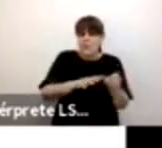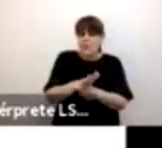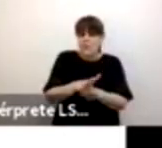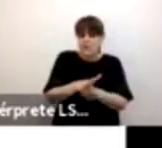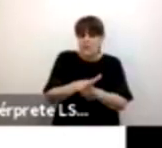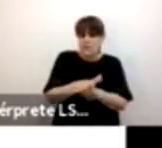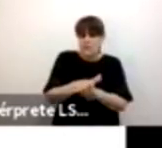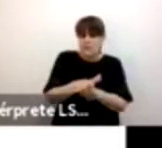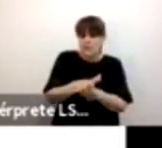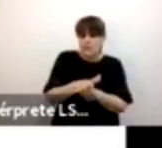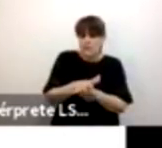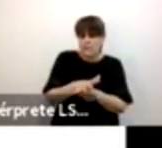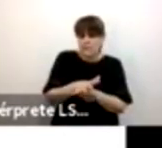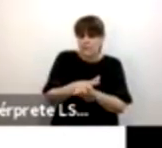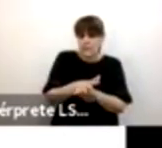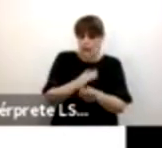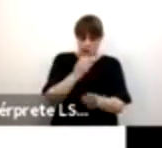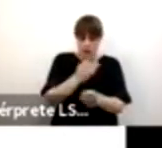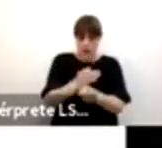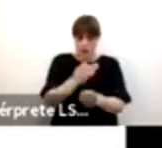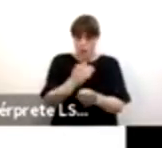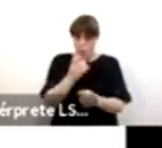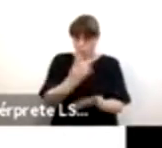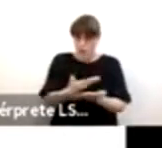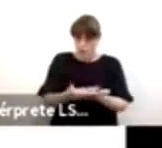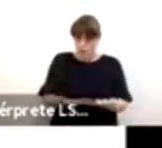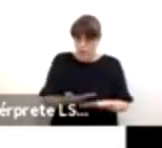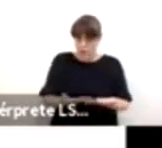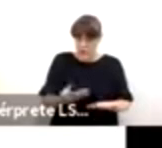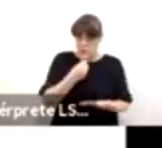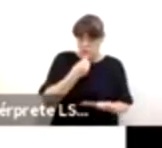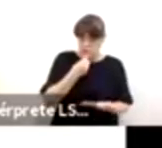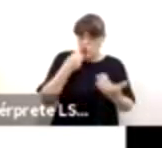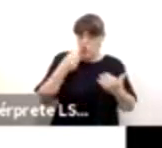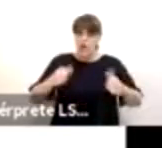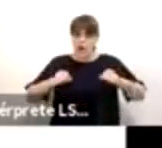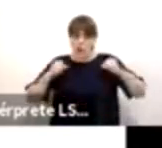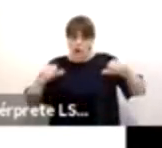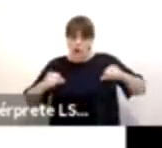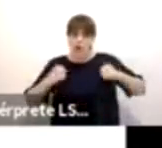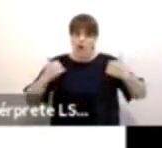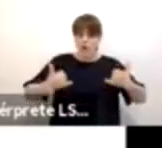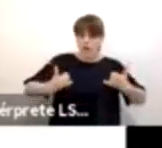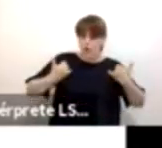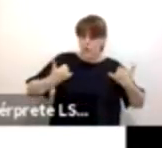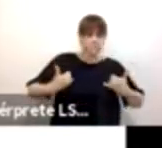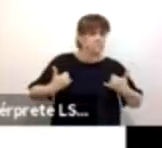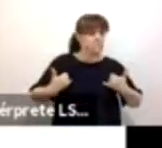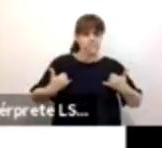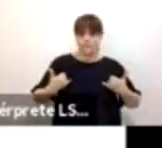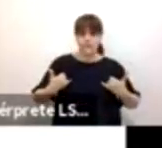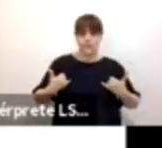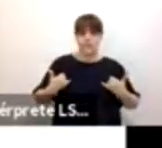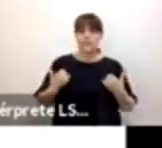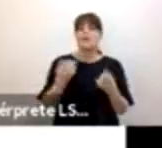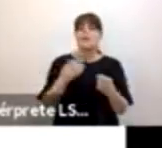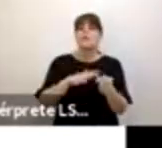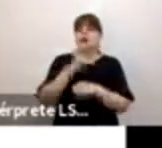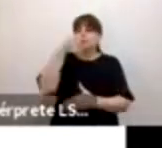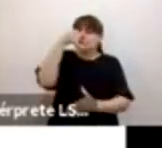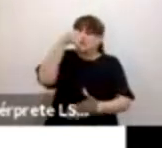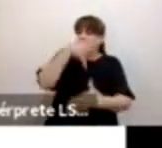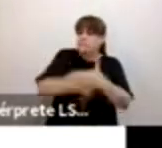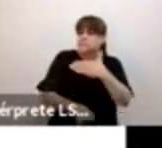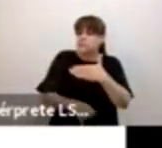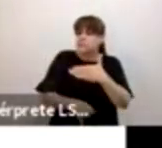con la situación actual de niños, niños y adolescentes, sino con los efectos que la situación